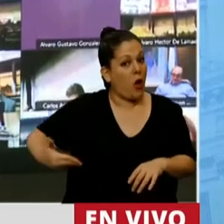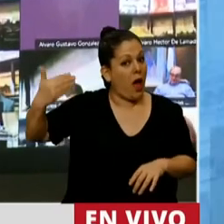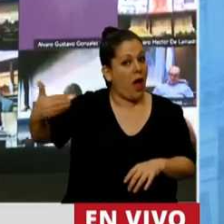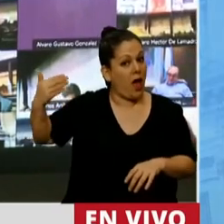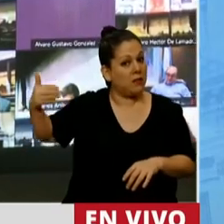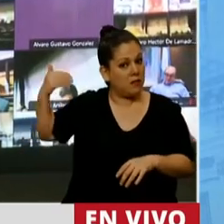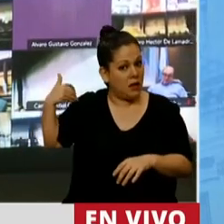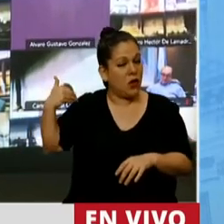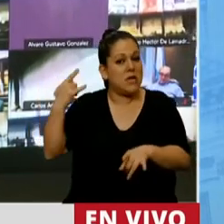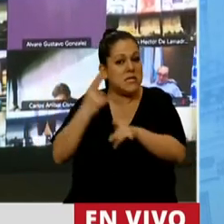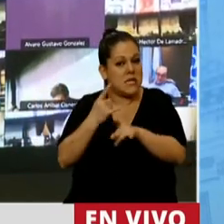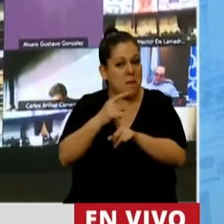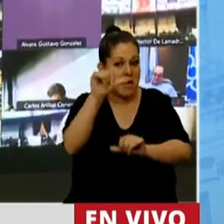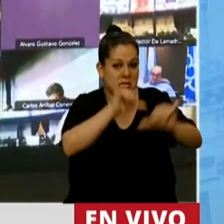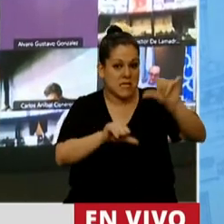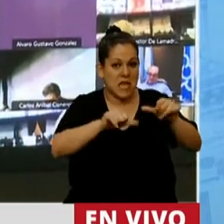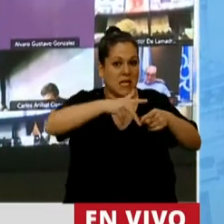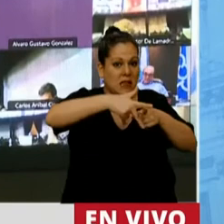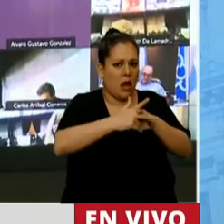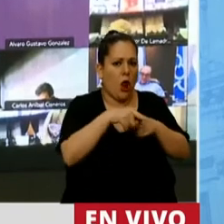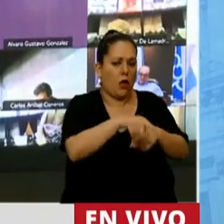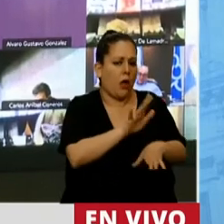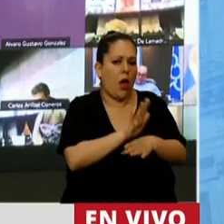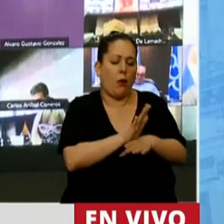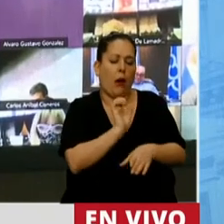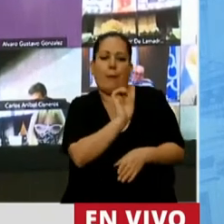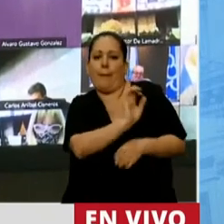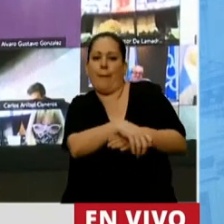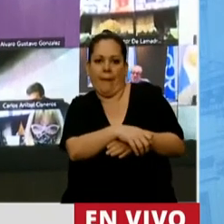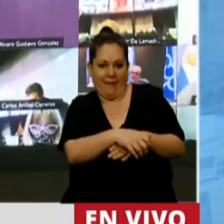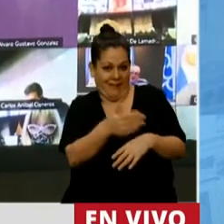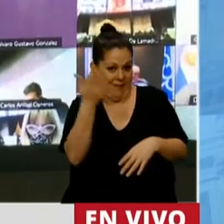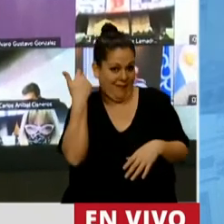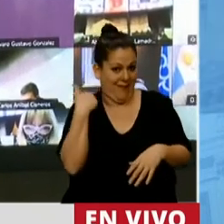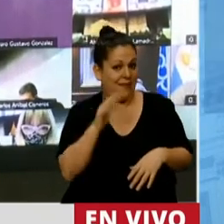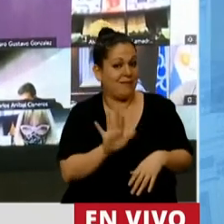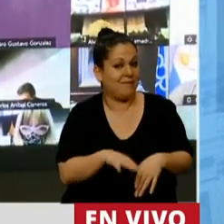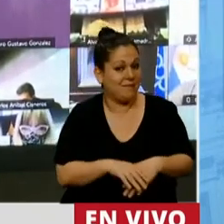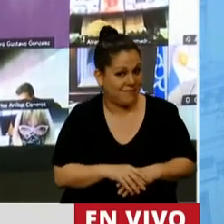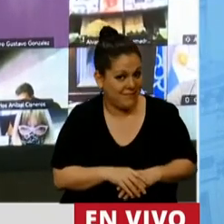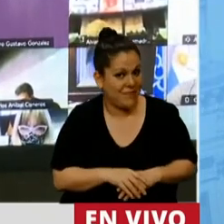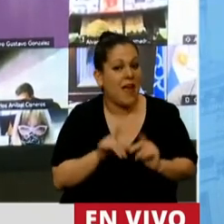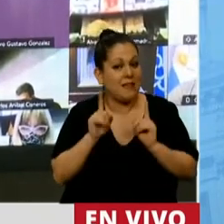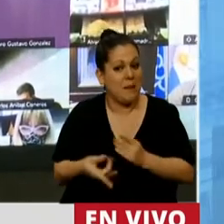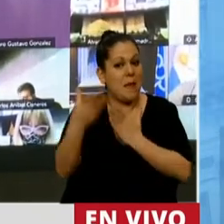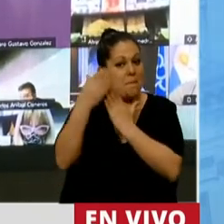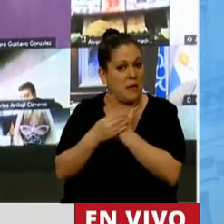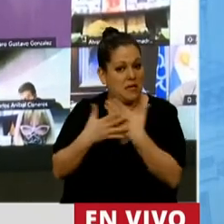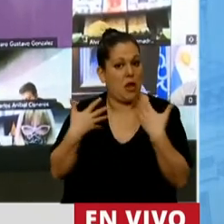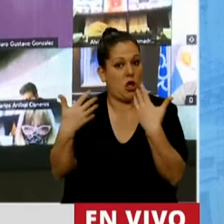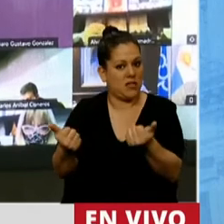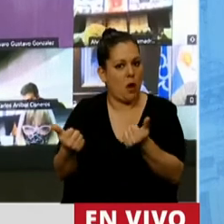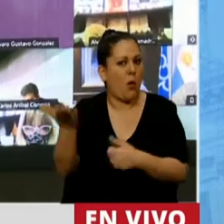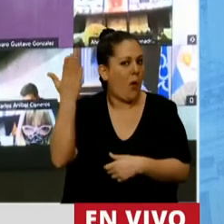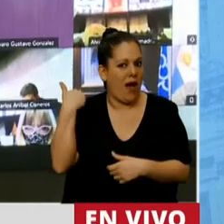la ciencia y tecnología estaban invisibilizadas. También el Ministerio de Salud, que ni